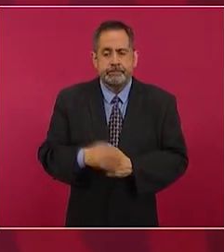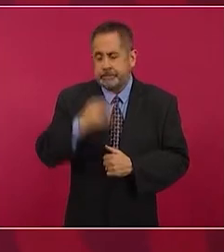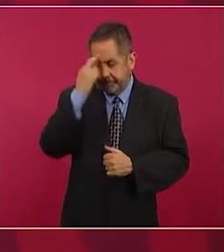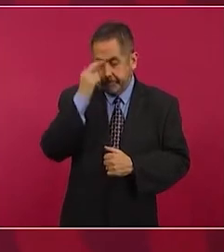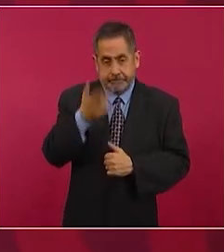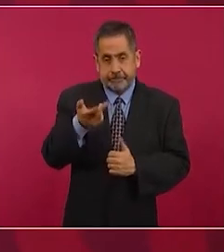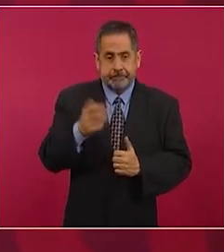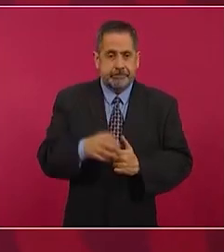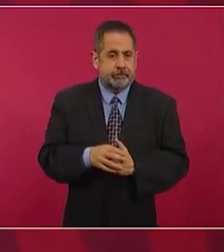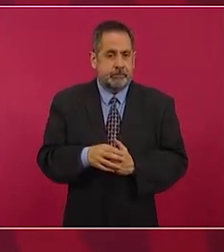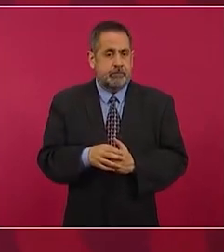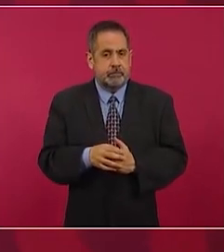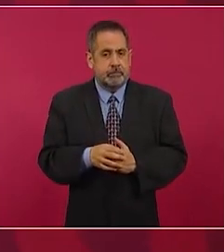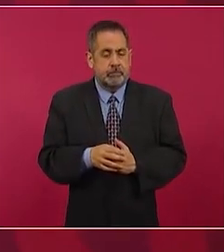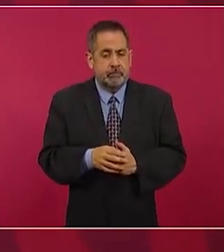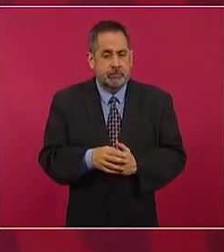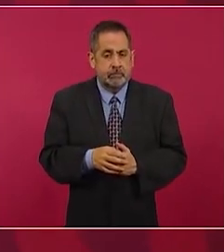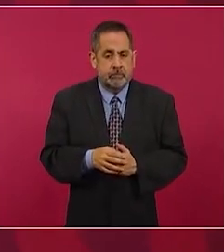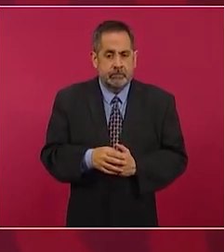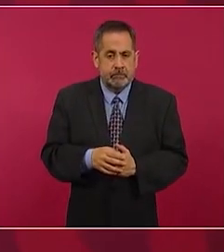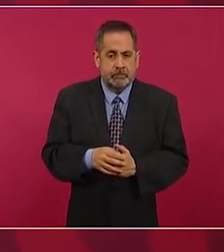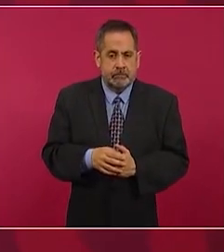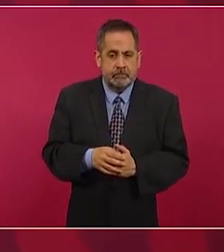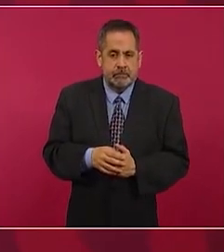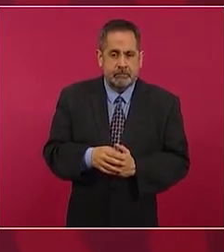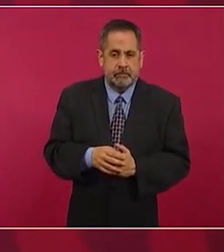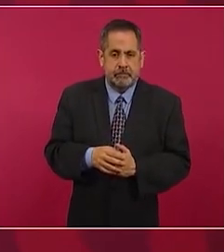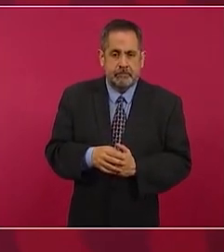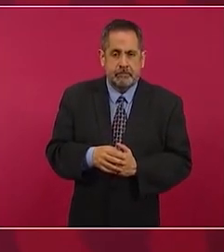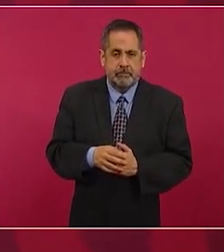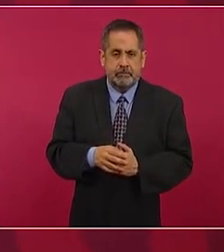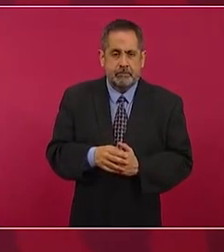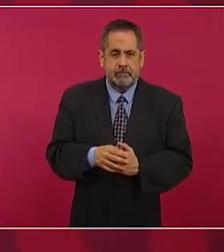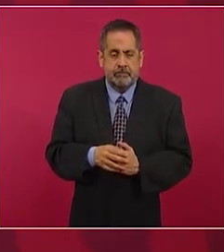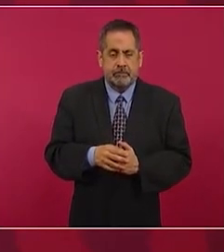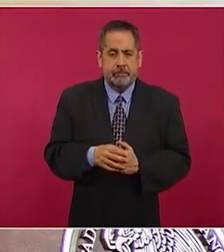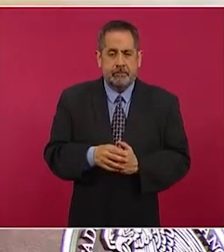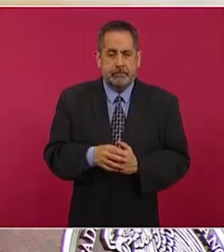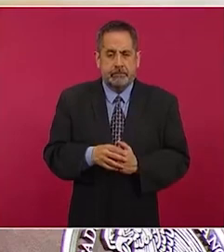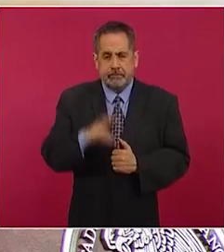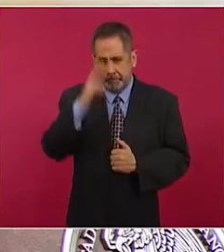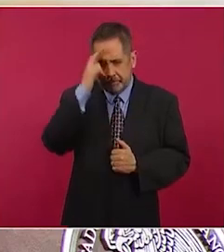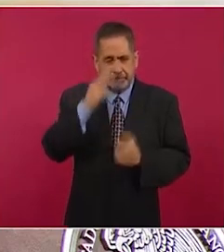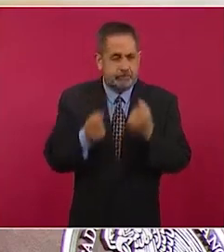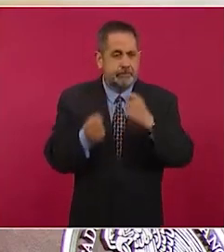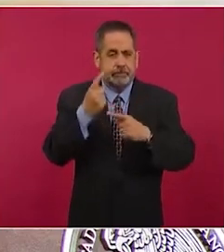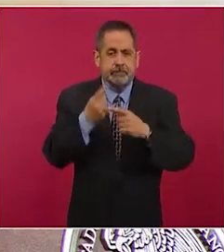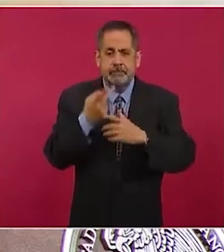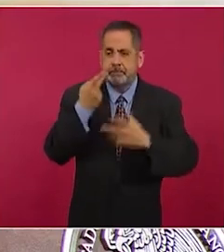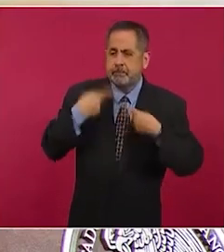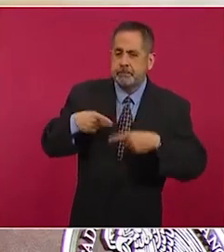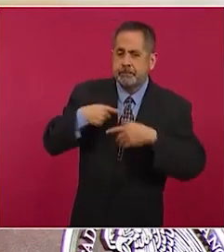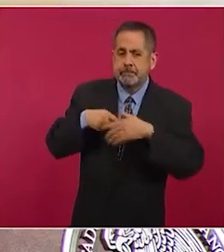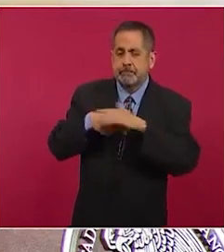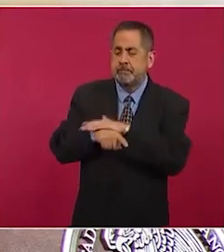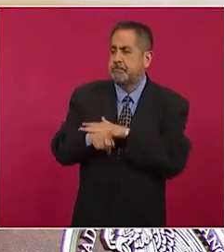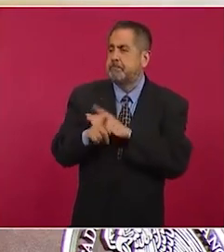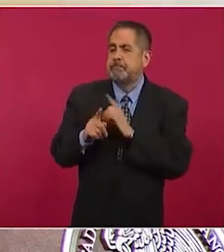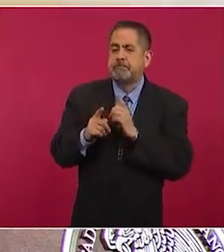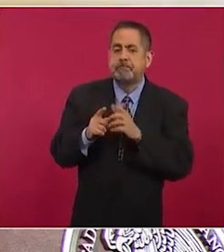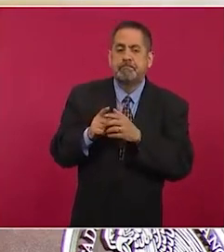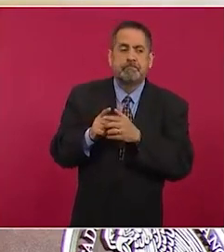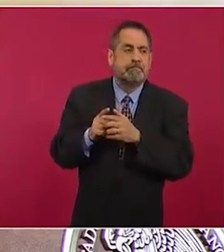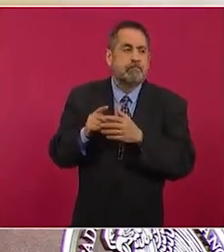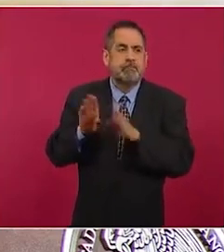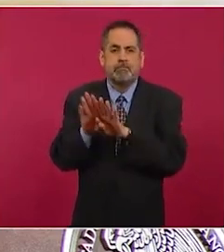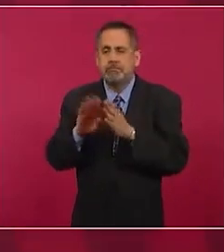se infiltraron hasta lo más alto del gobierno